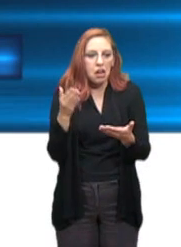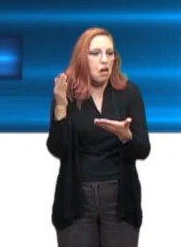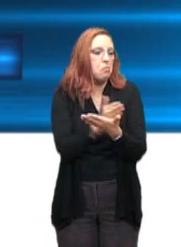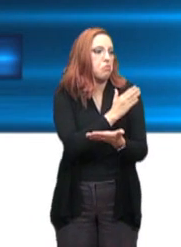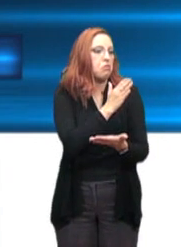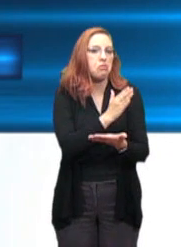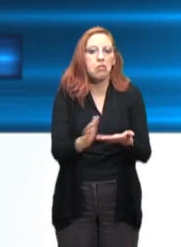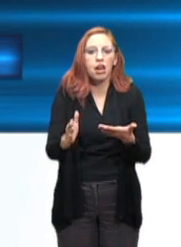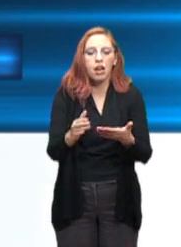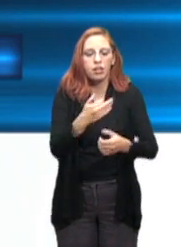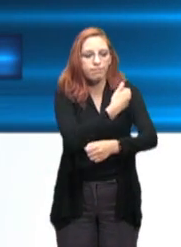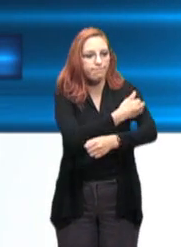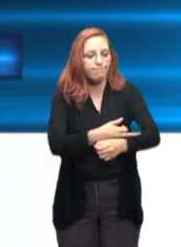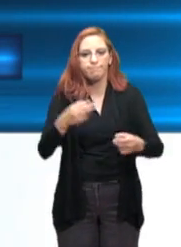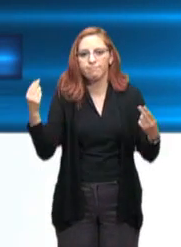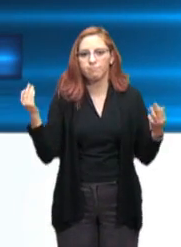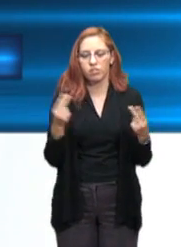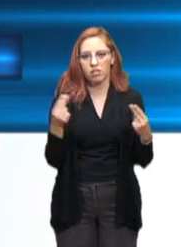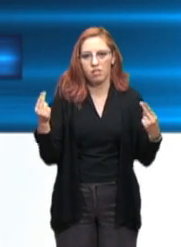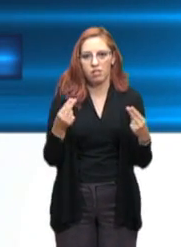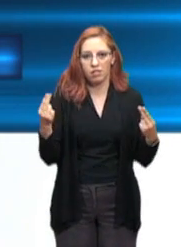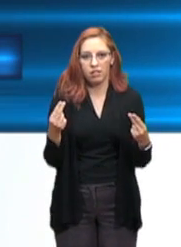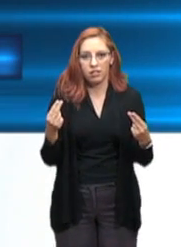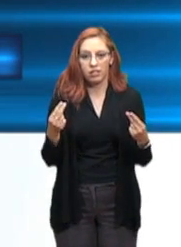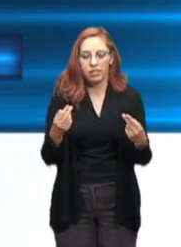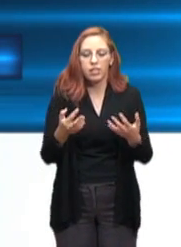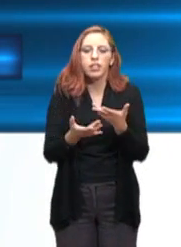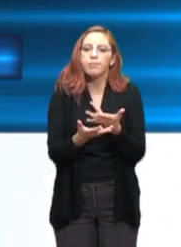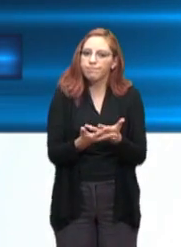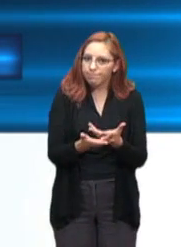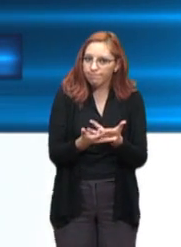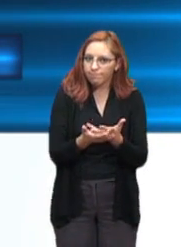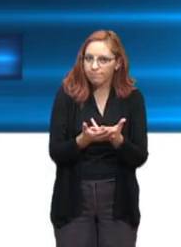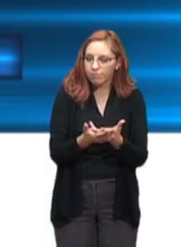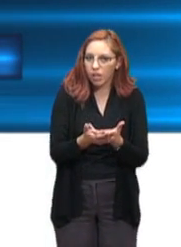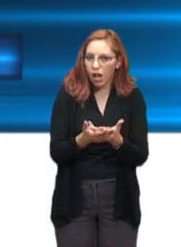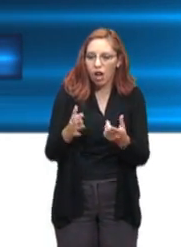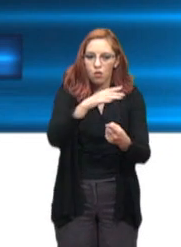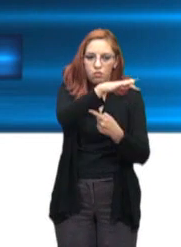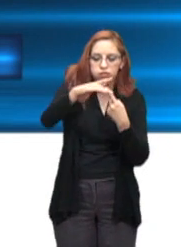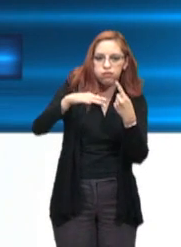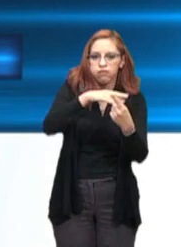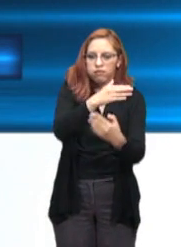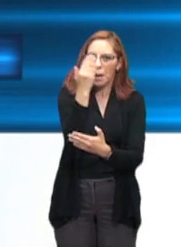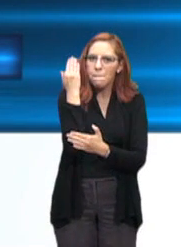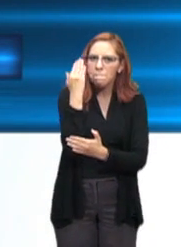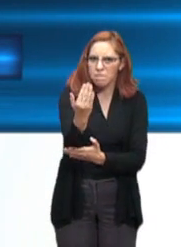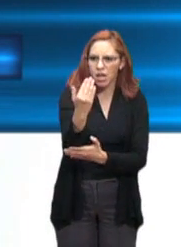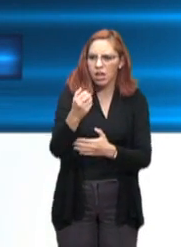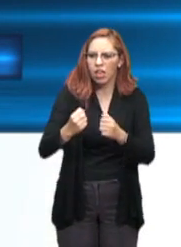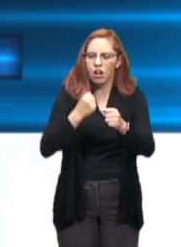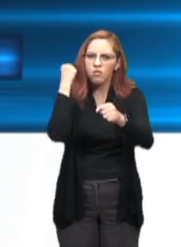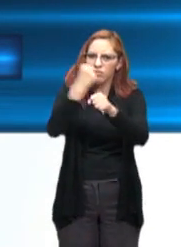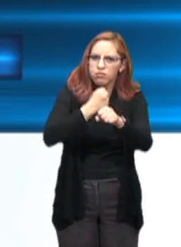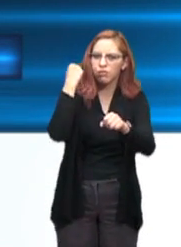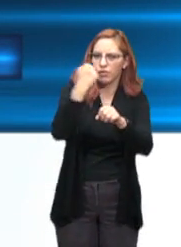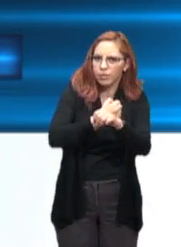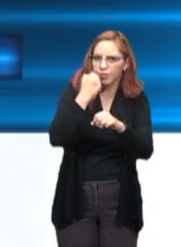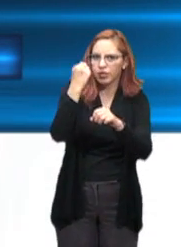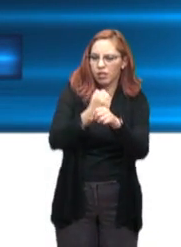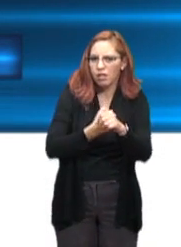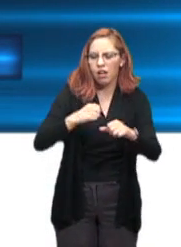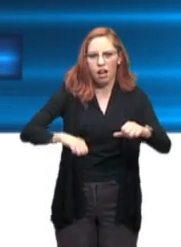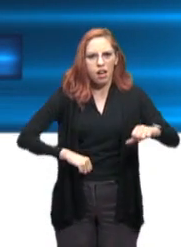Esperamos que la ciudadanía les exija también resultados, que les pidan acciones a favor de su economía,